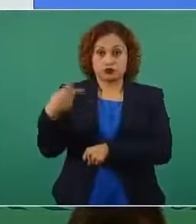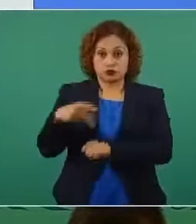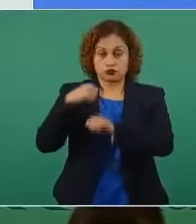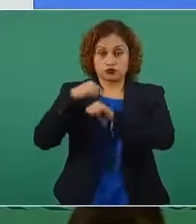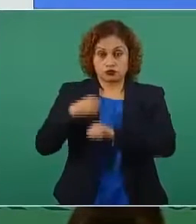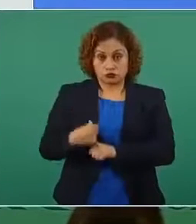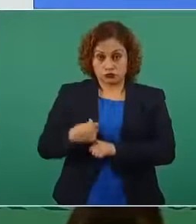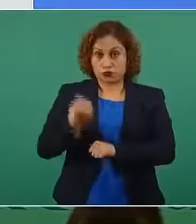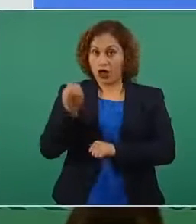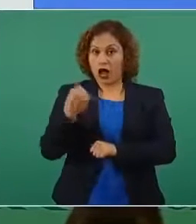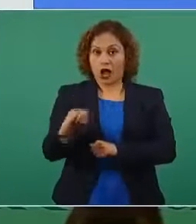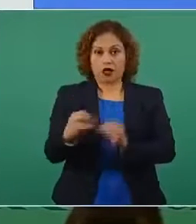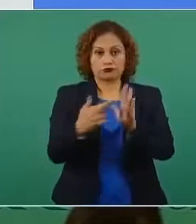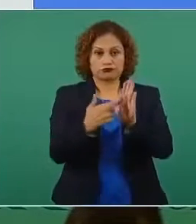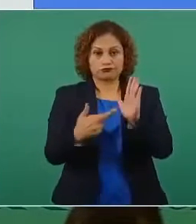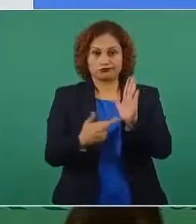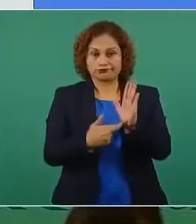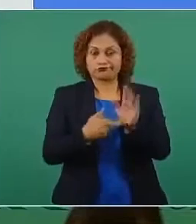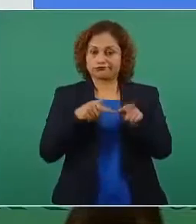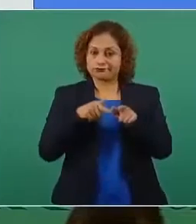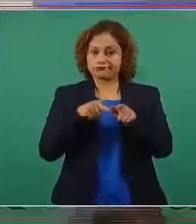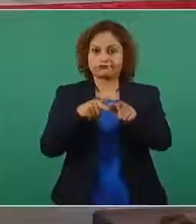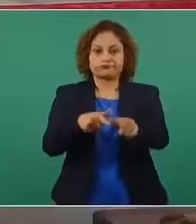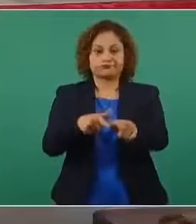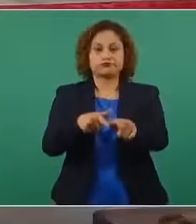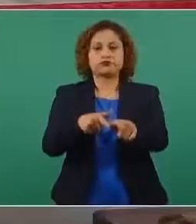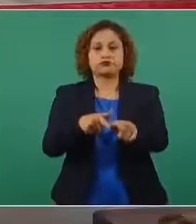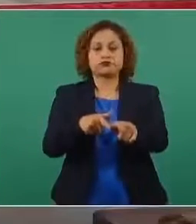regirá siempre que las